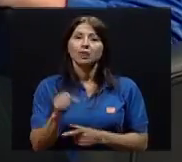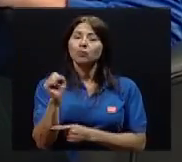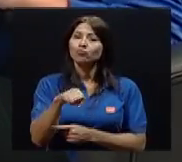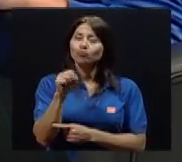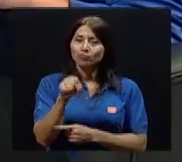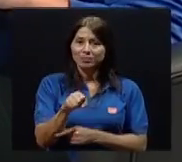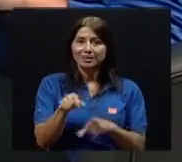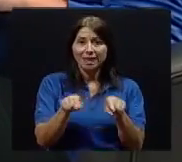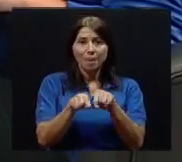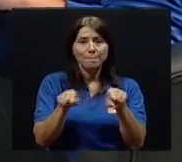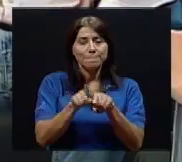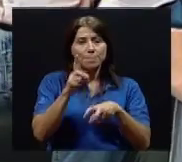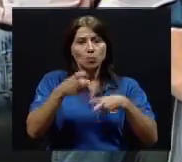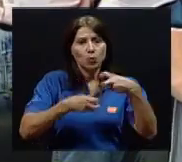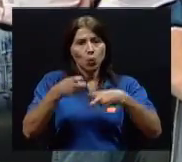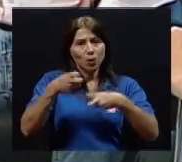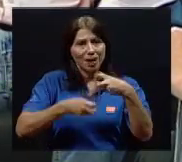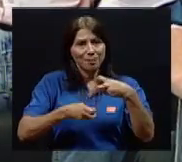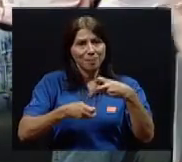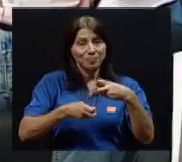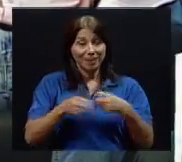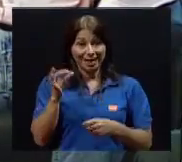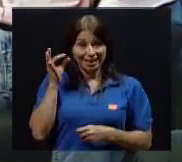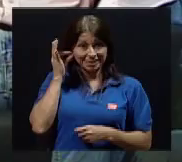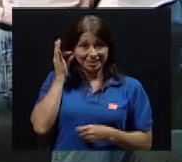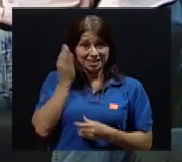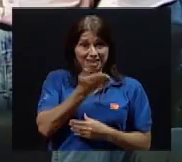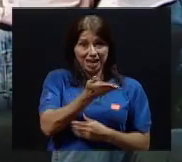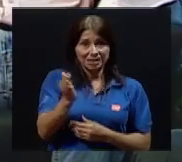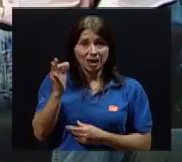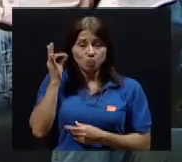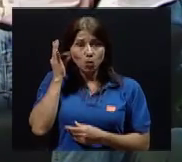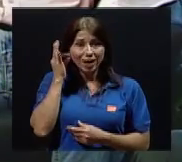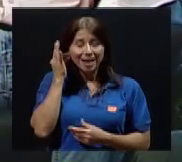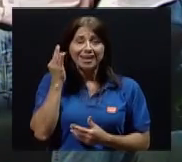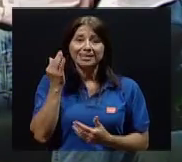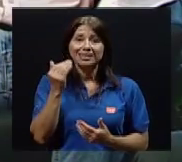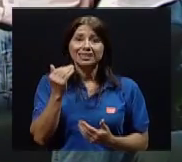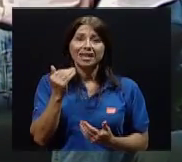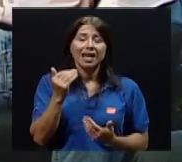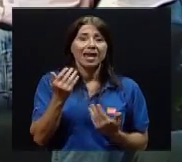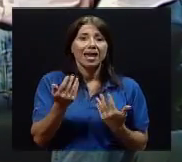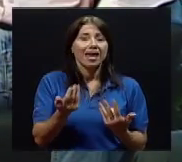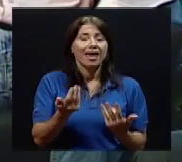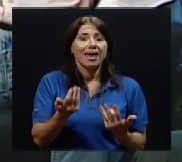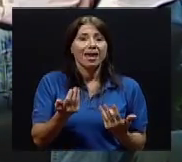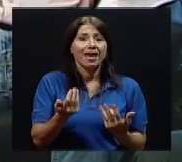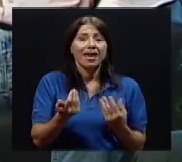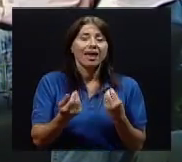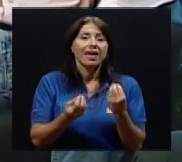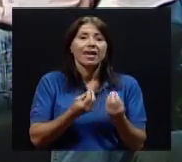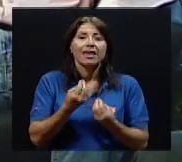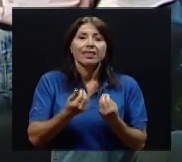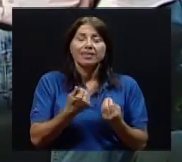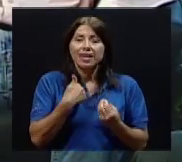enriquecer otras áreas, por ejemplo. Sí, y hay un problema incluso que es que las chicas, las mujeres, tienen una gran